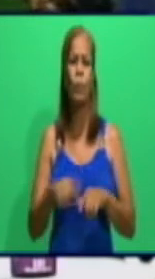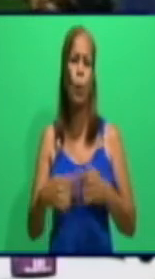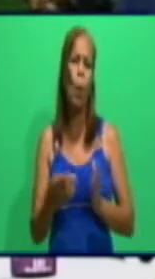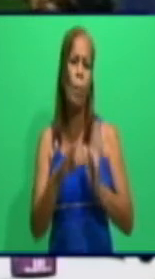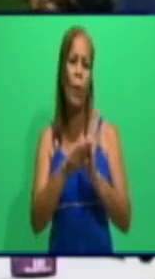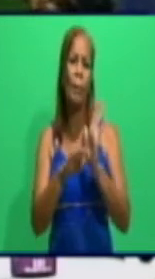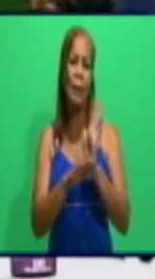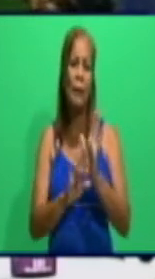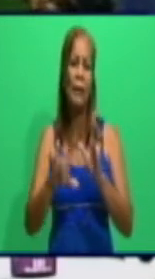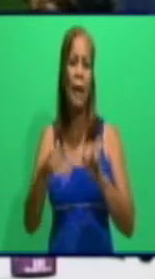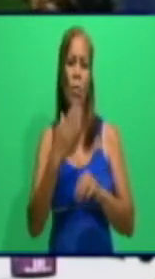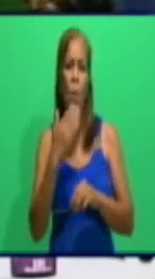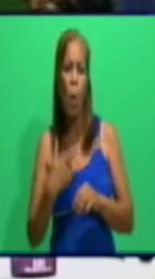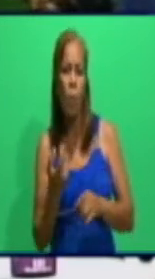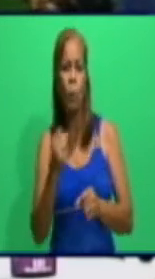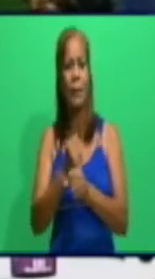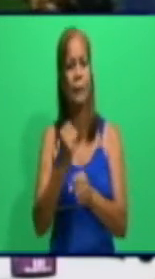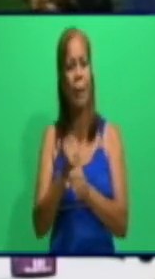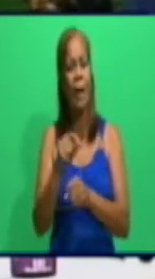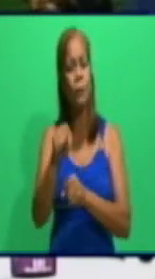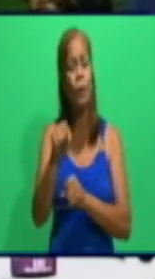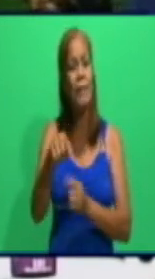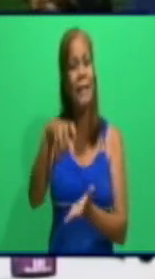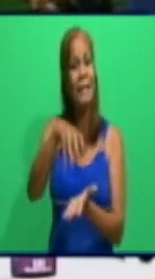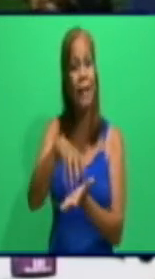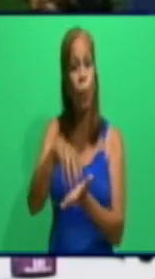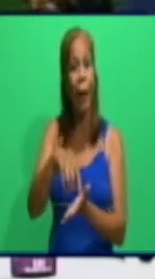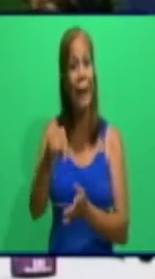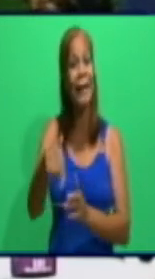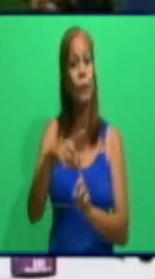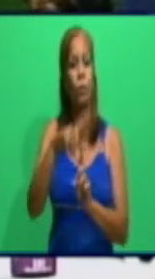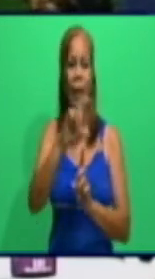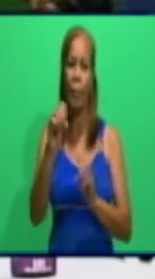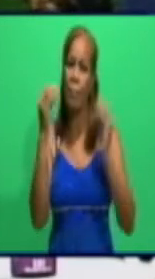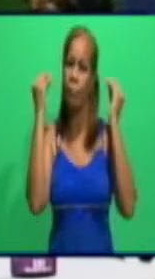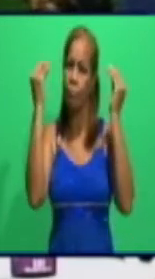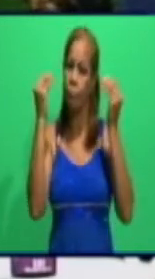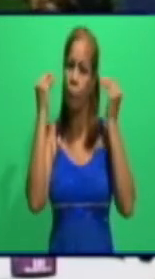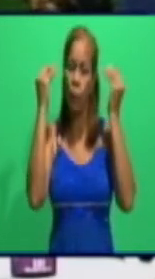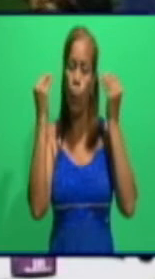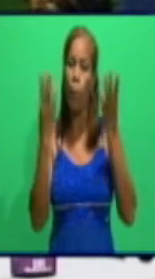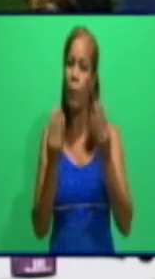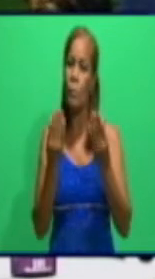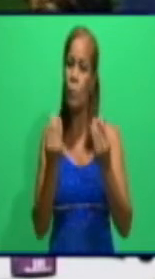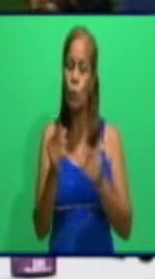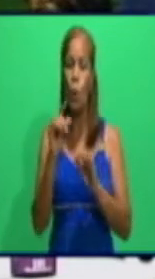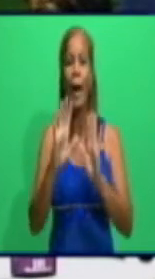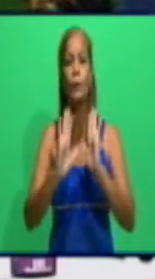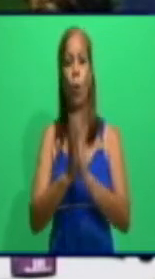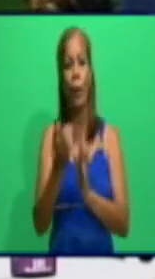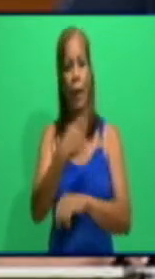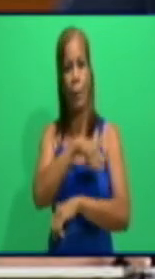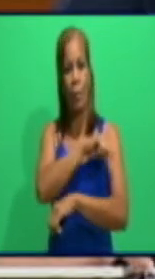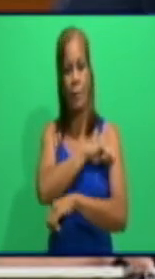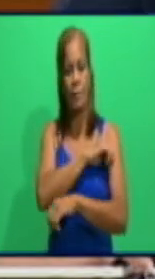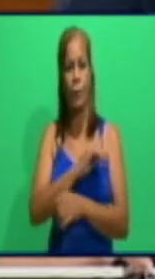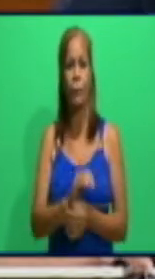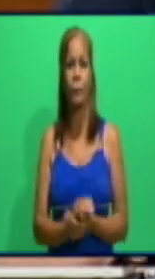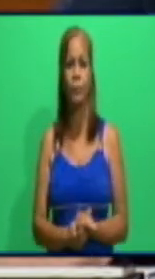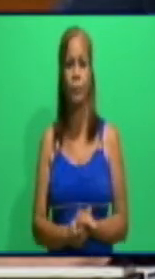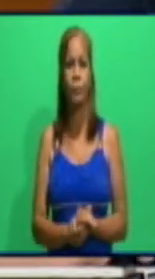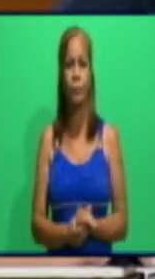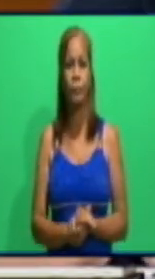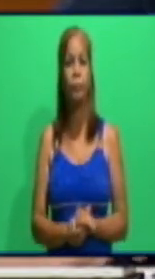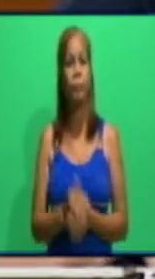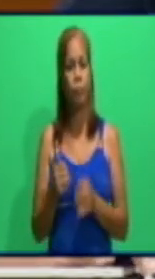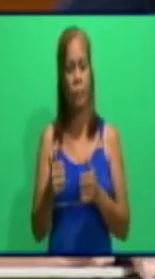trabajando allí? Estos son temas que preocupan hoy a algunos de los televidentes que están acompañándonos. Bien, a raíz